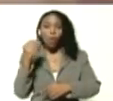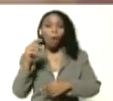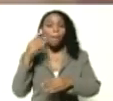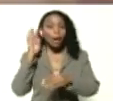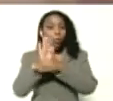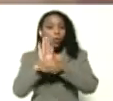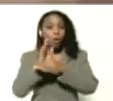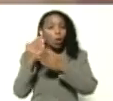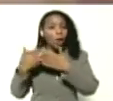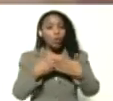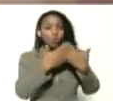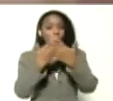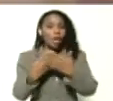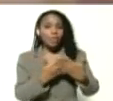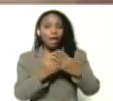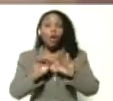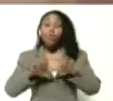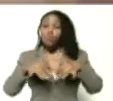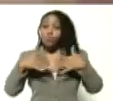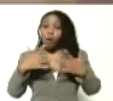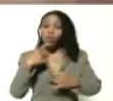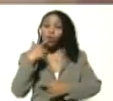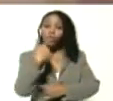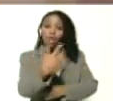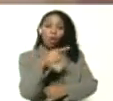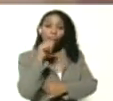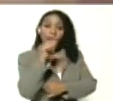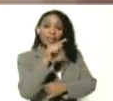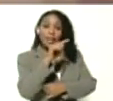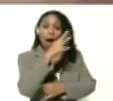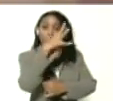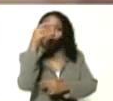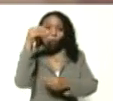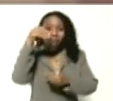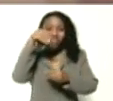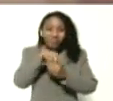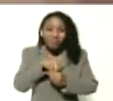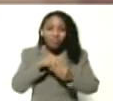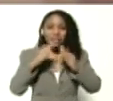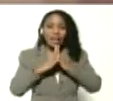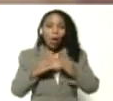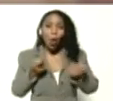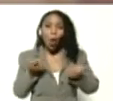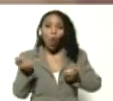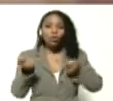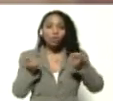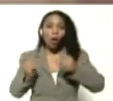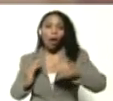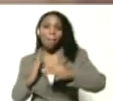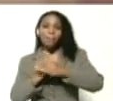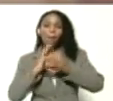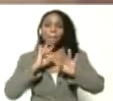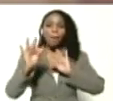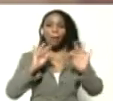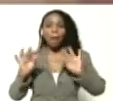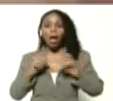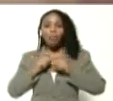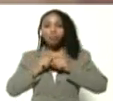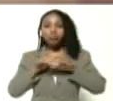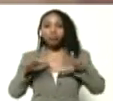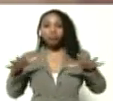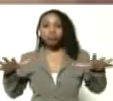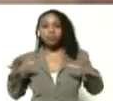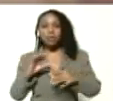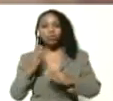nosotros los estudiantes, cuando decretó esa cuarentena radical para controlar el contagio y la propagación del COVID